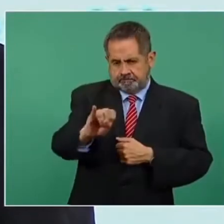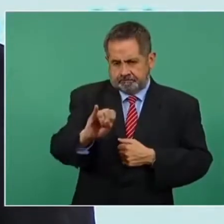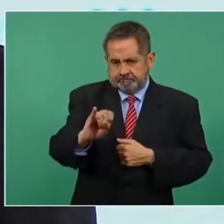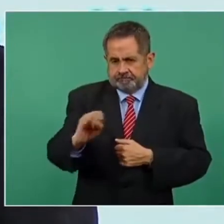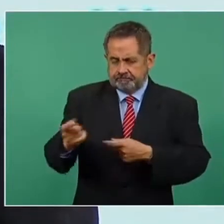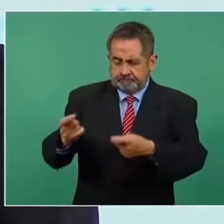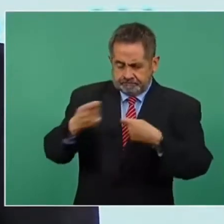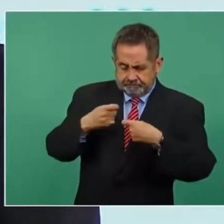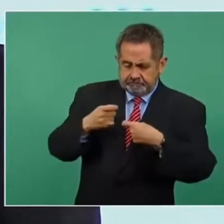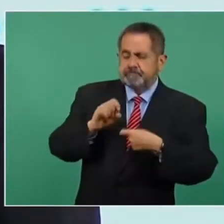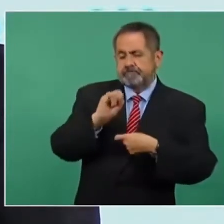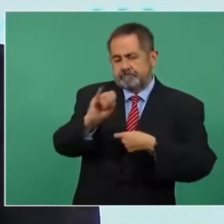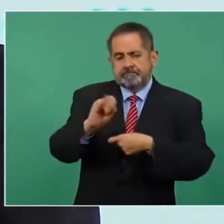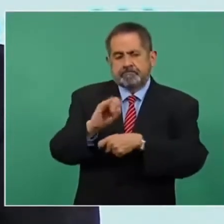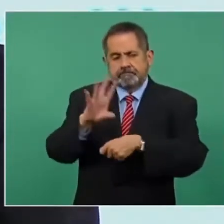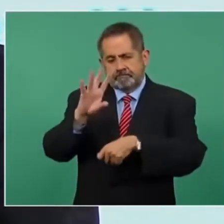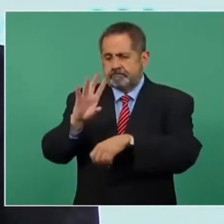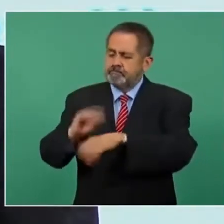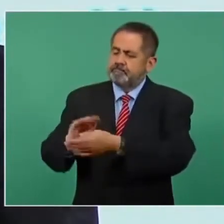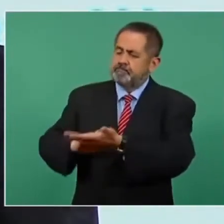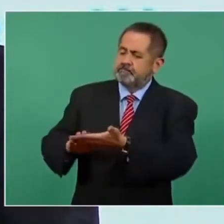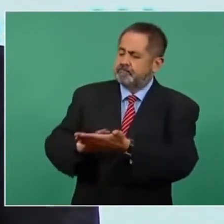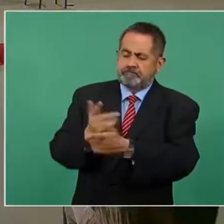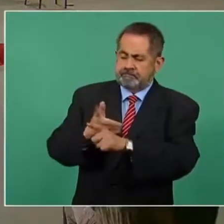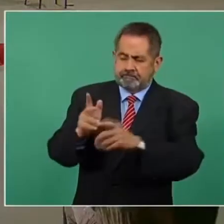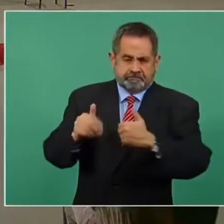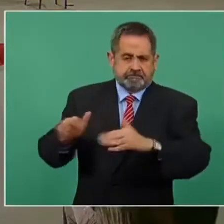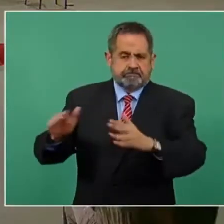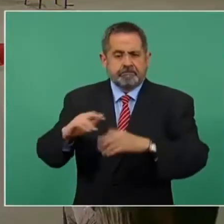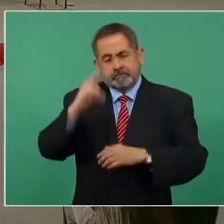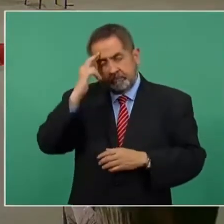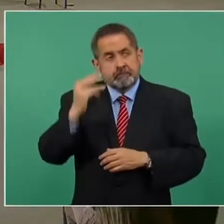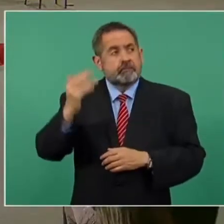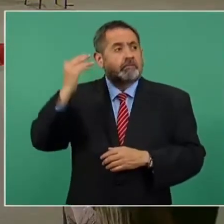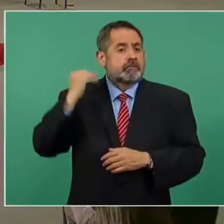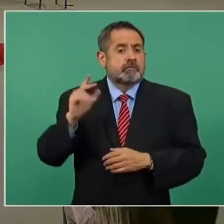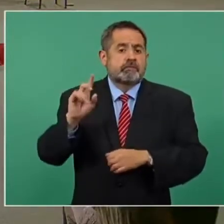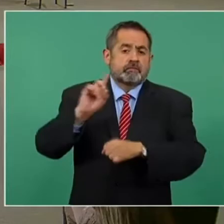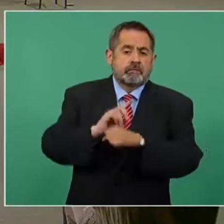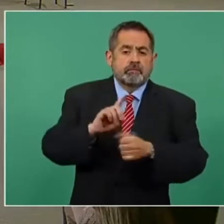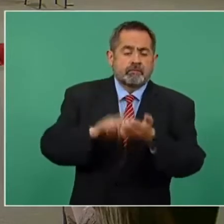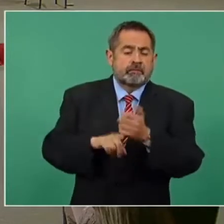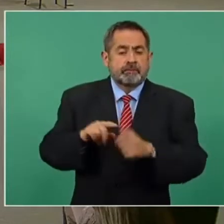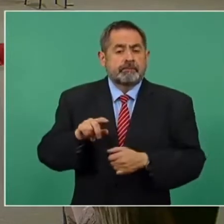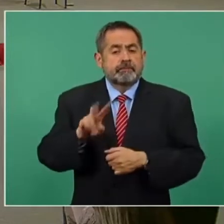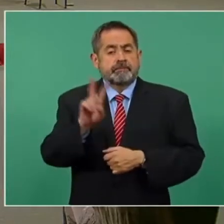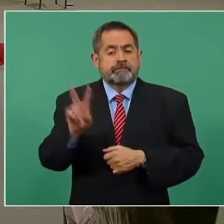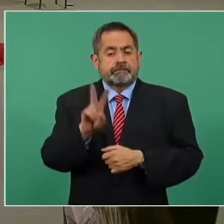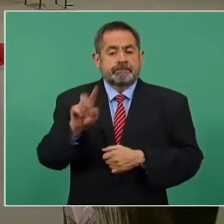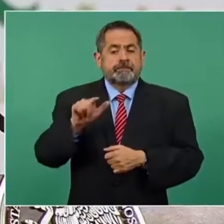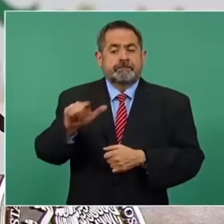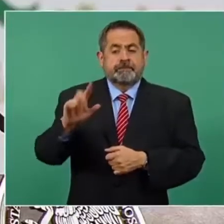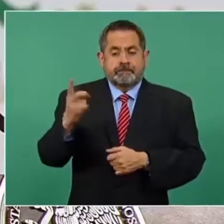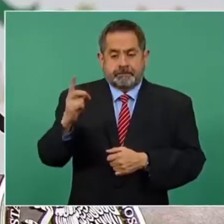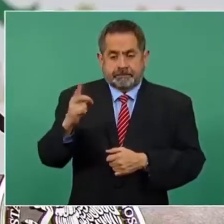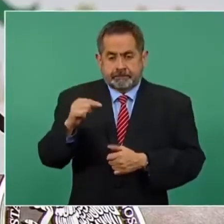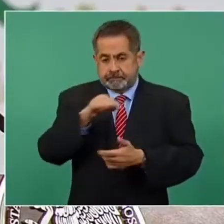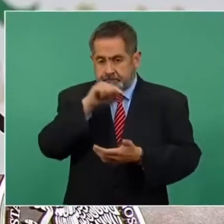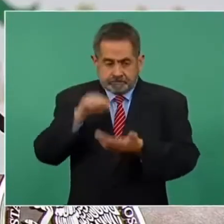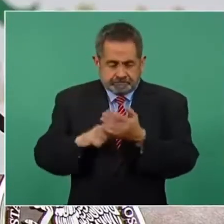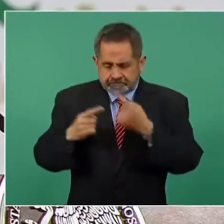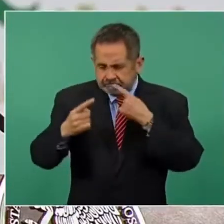presentadas. La última reunión la sostuvimos el pasado viernes 17 de diciembre, en donde